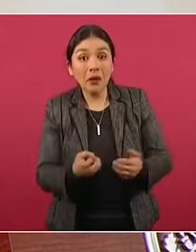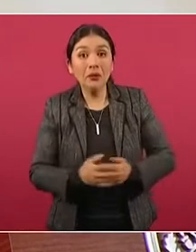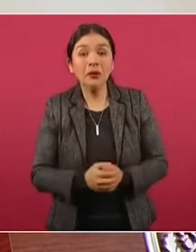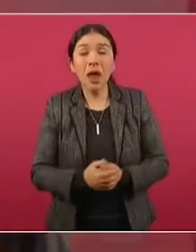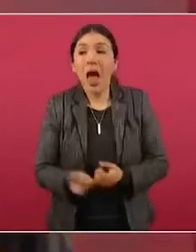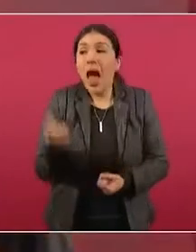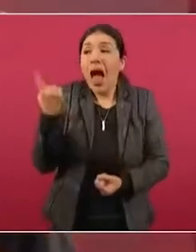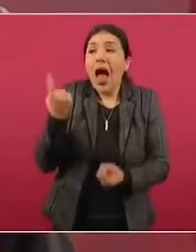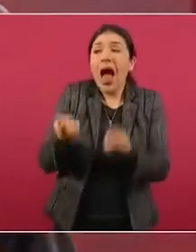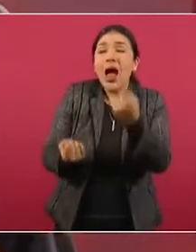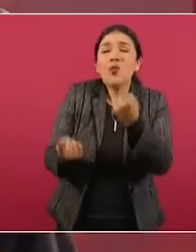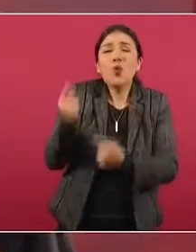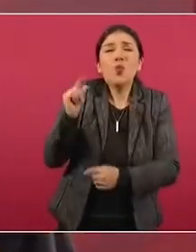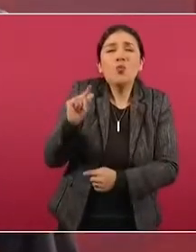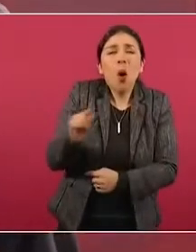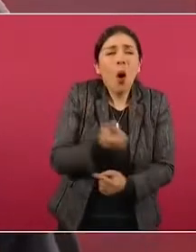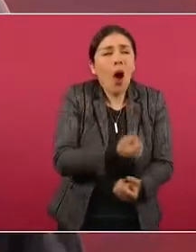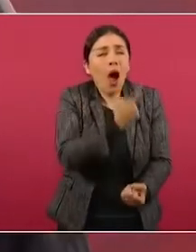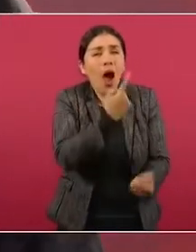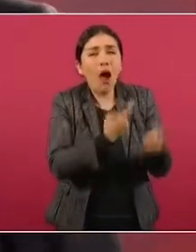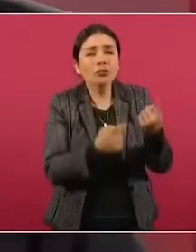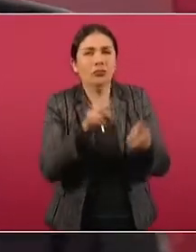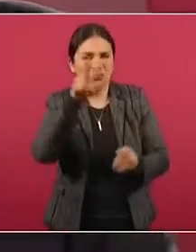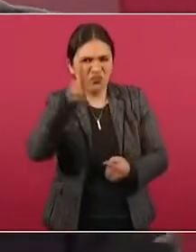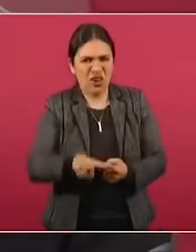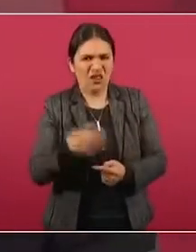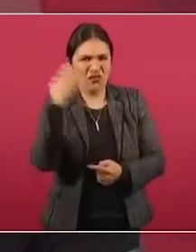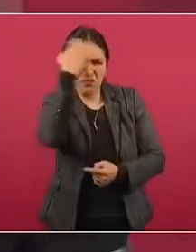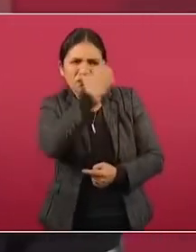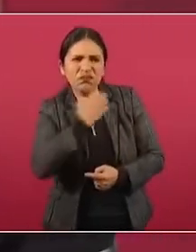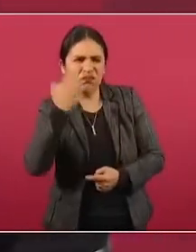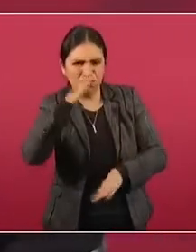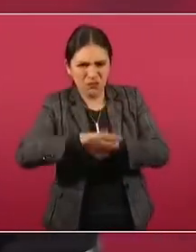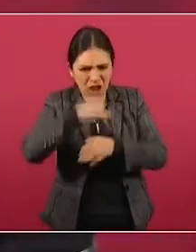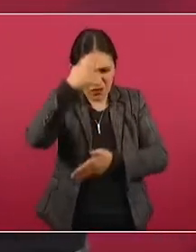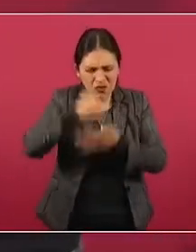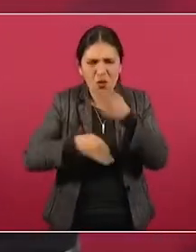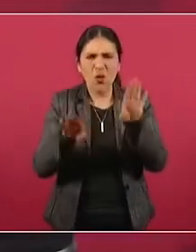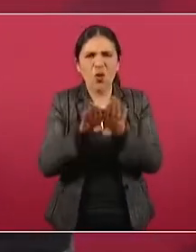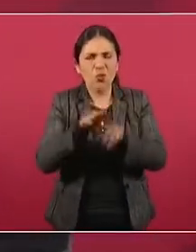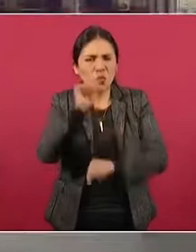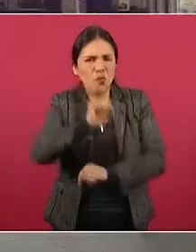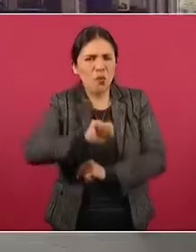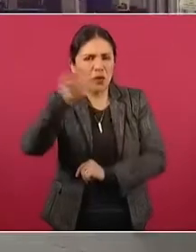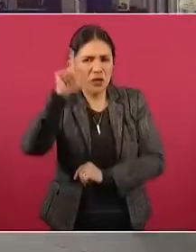poquitos los que hacen análisis objetivos, profesionales,